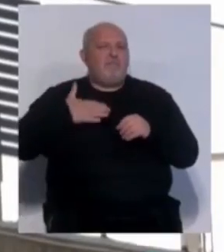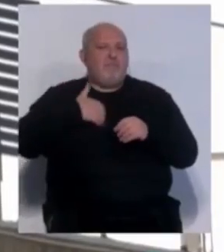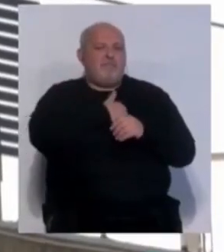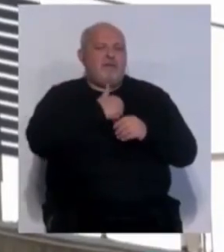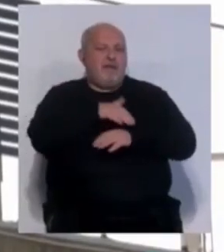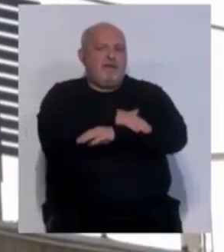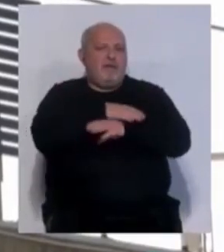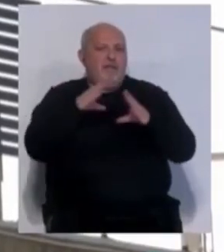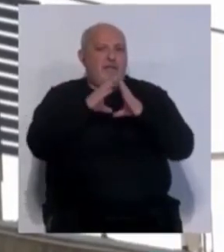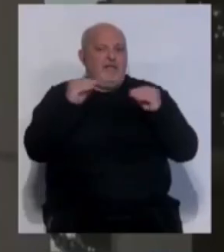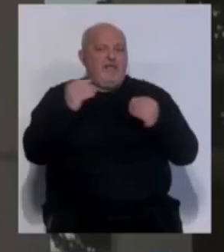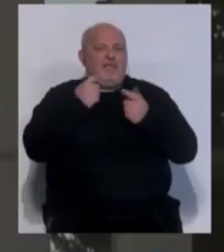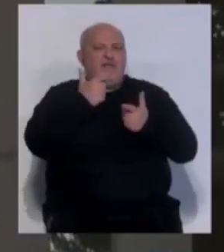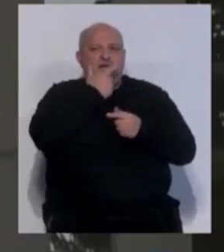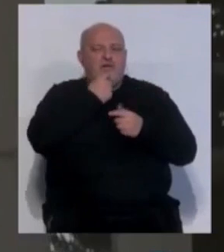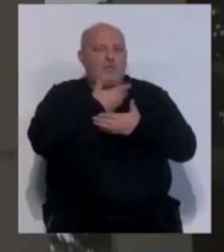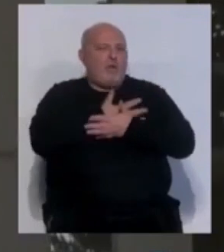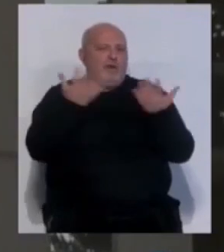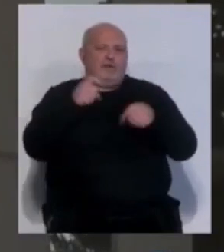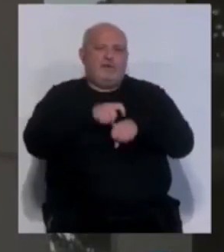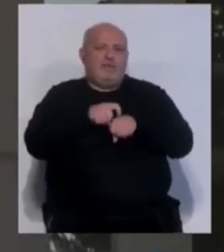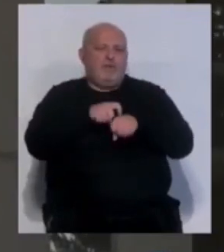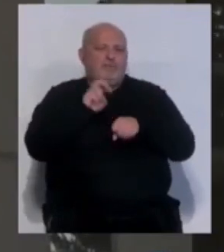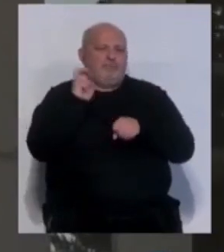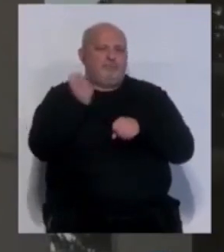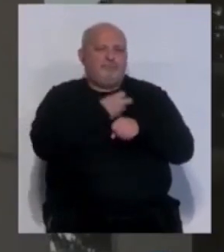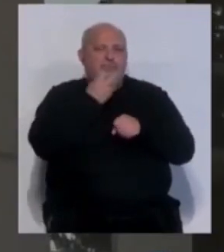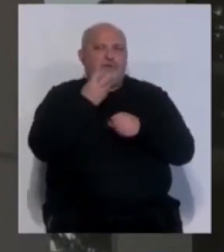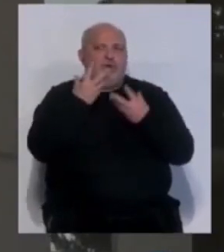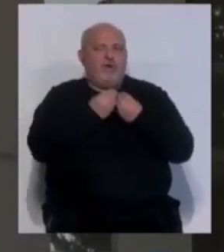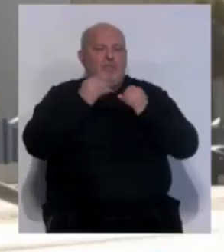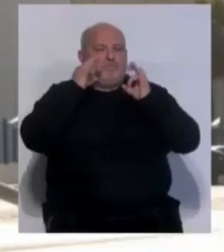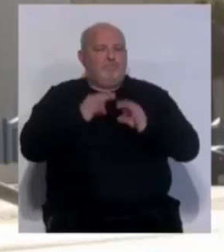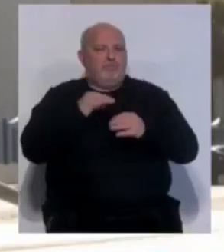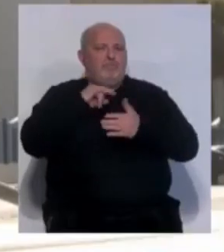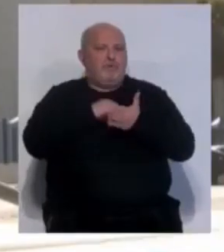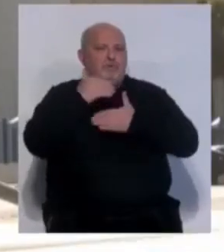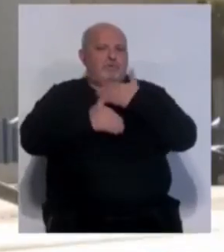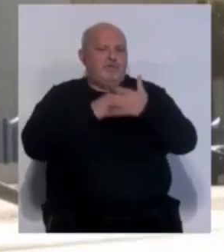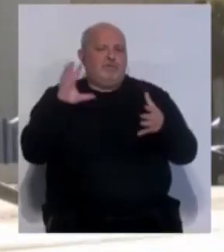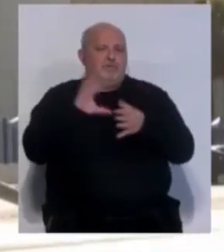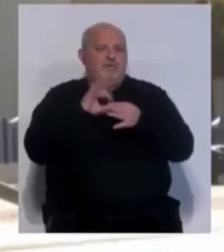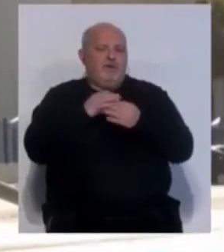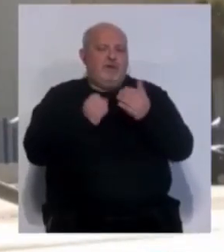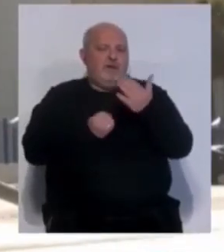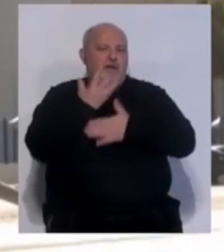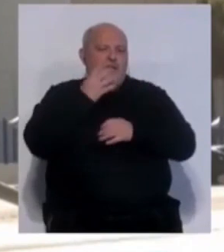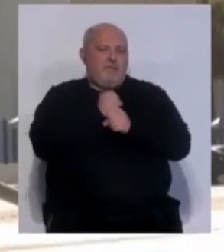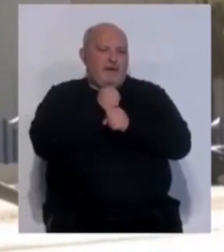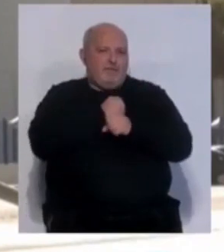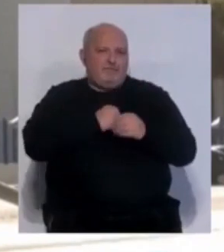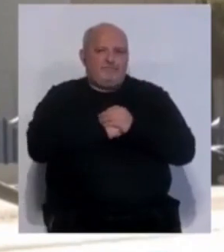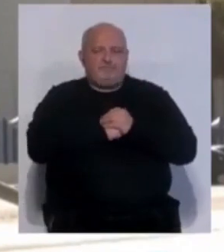de la administración andaluza en facilitar cualquier tipo de operación que venga a consolidar proyectos que se vinculen a la creación de